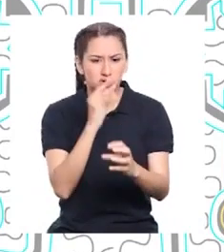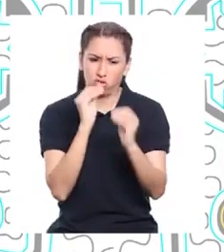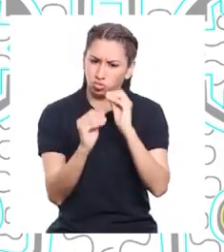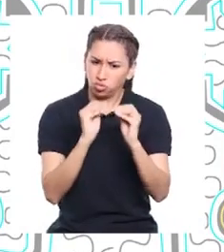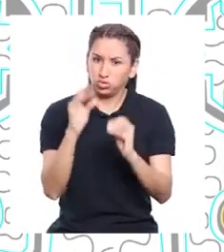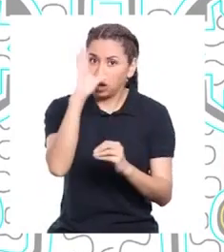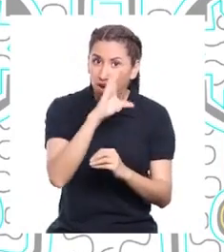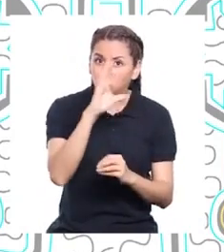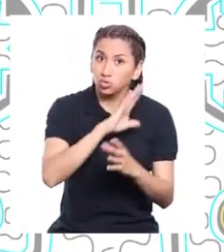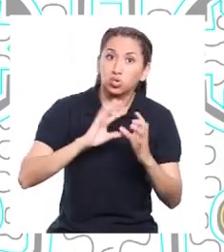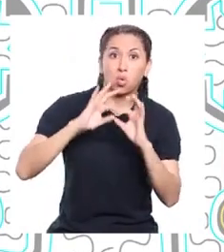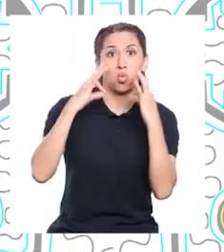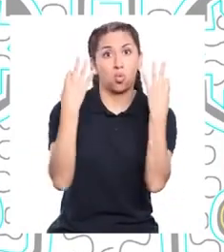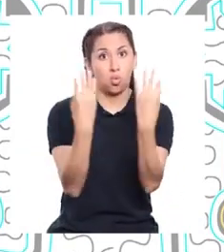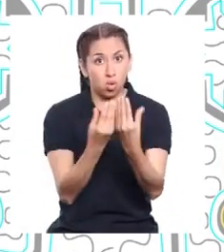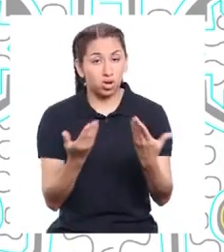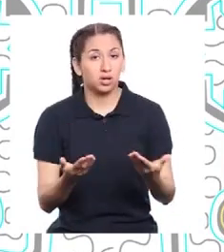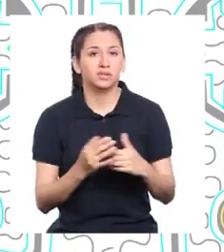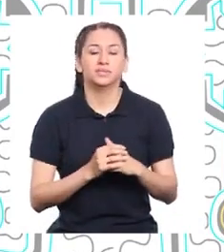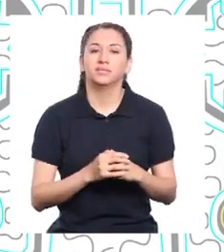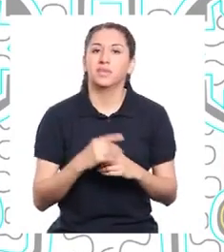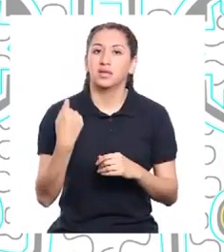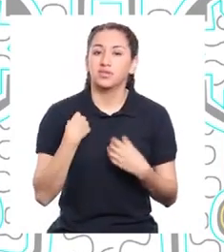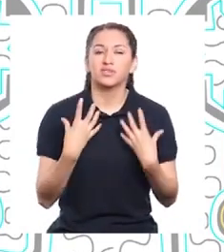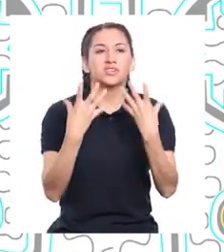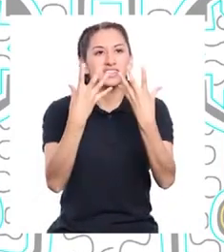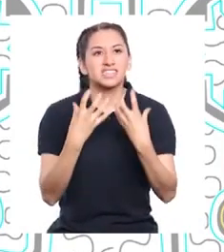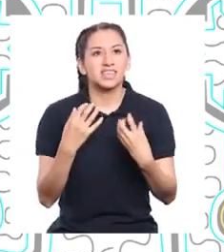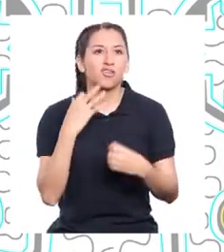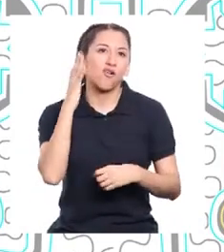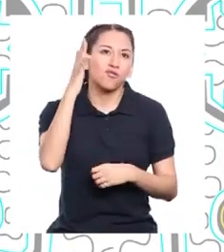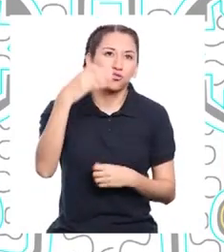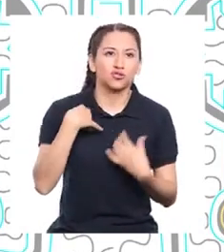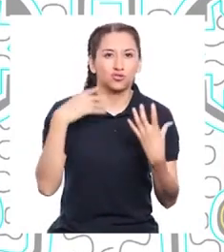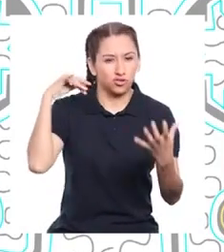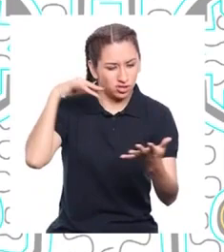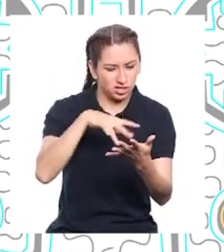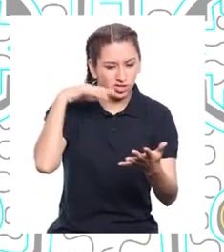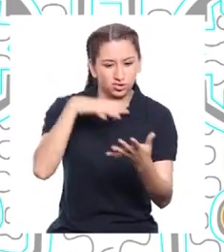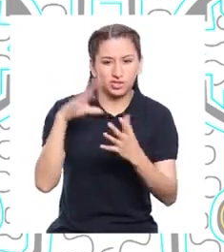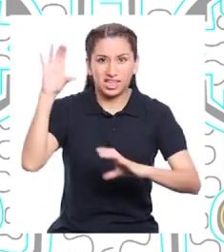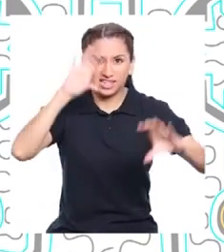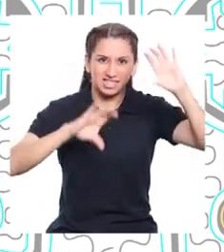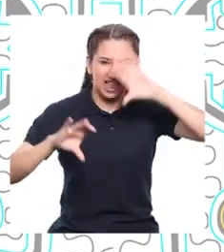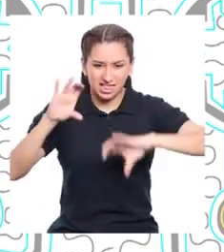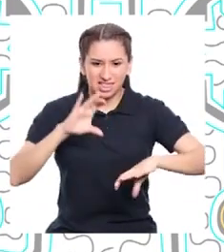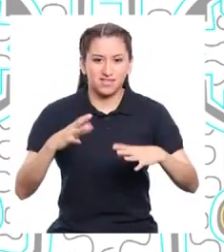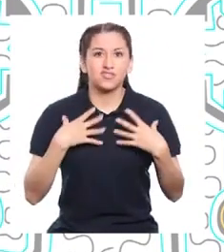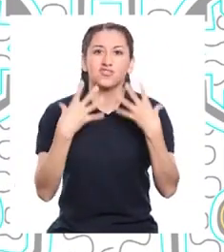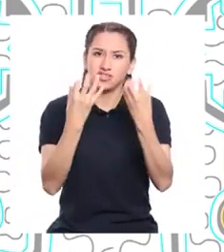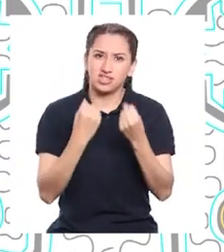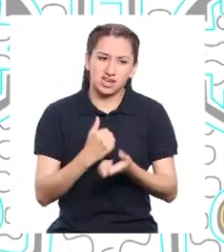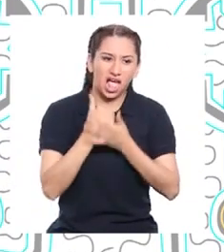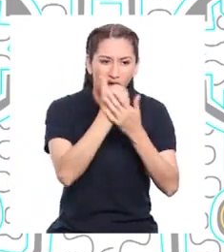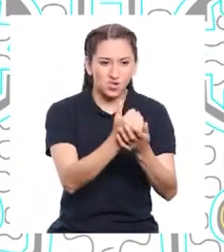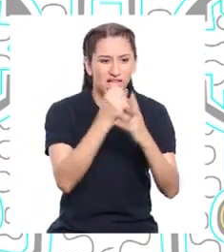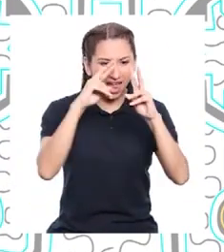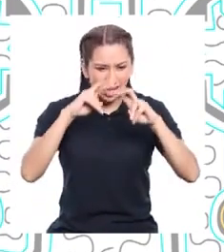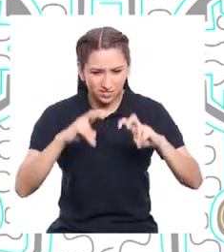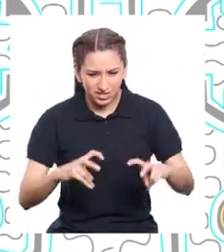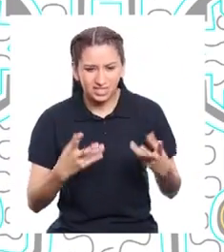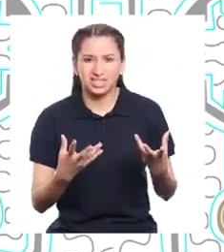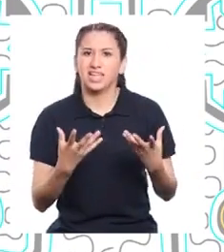problema del calentamiento global. A mí me gustaría ser científica para ayudar a investigar sobre el